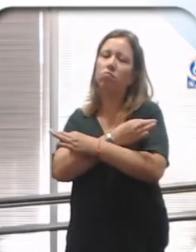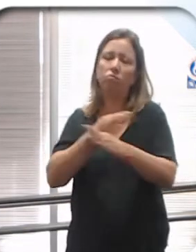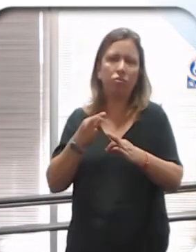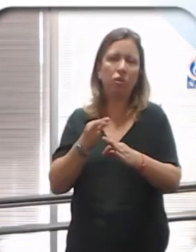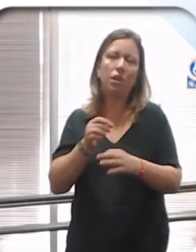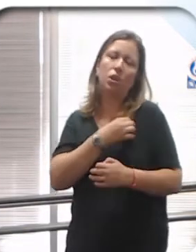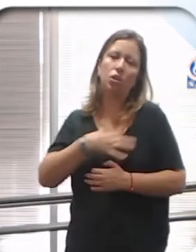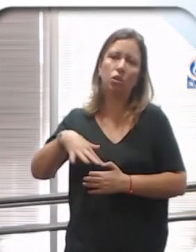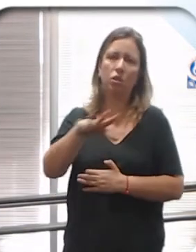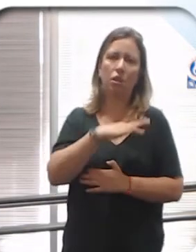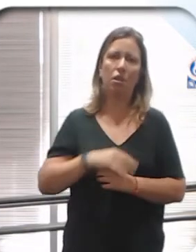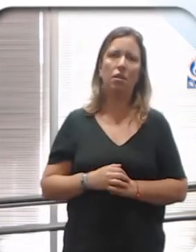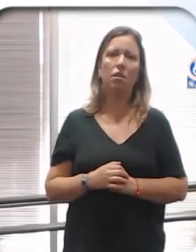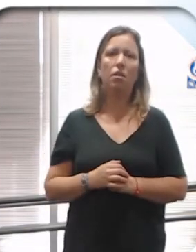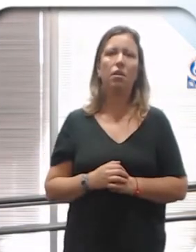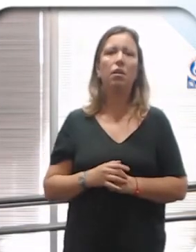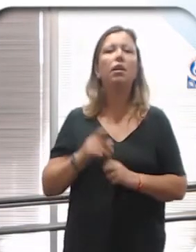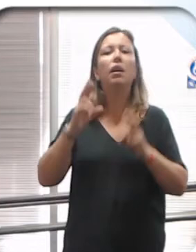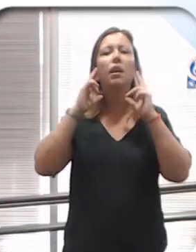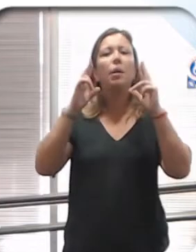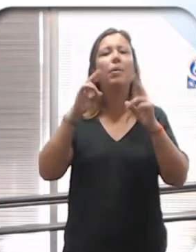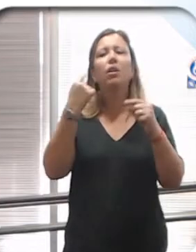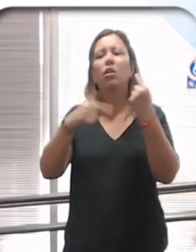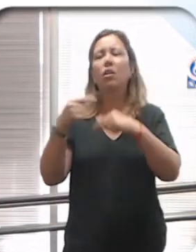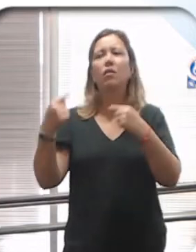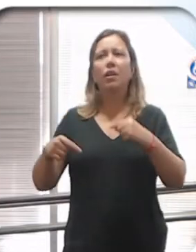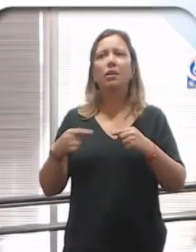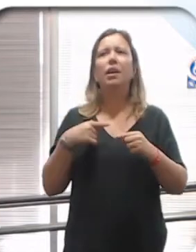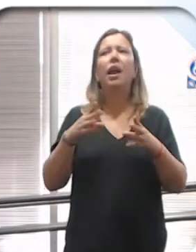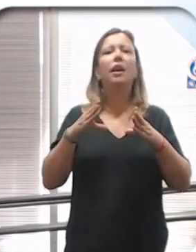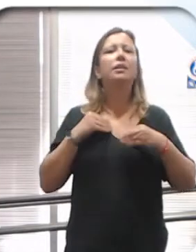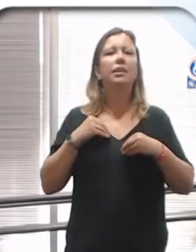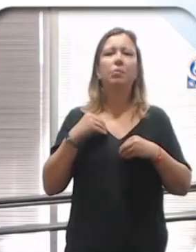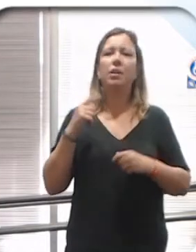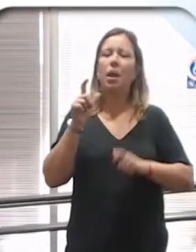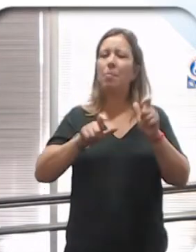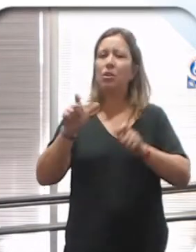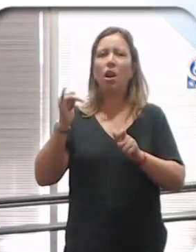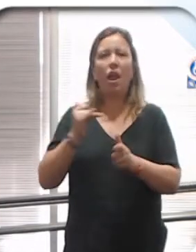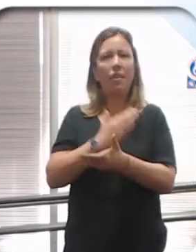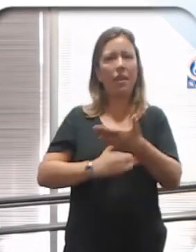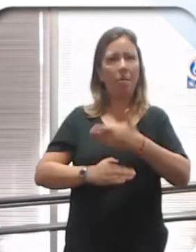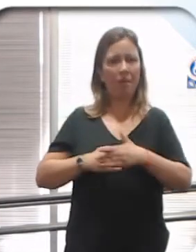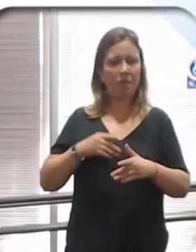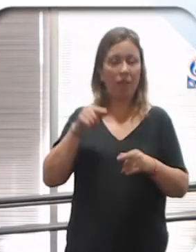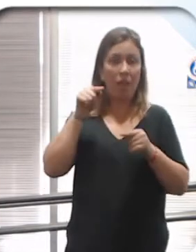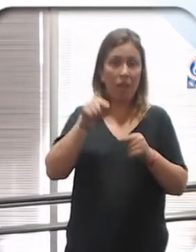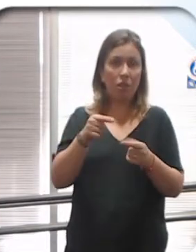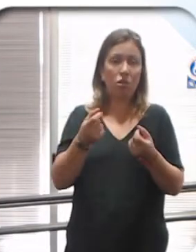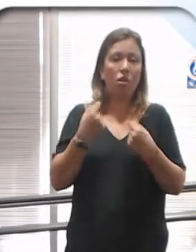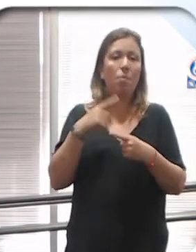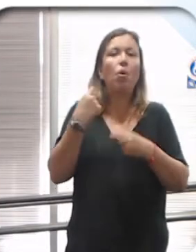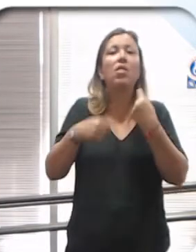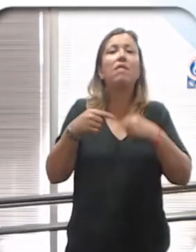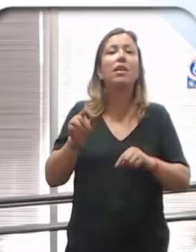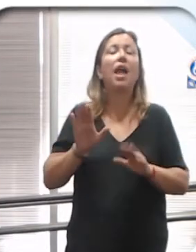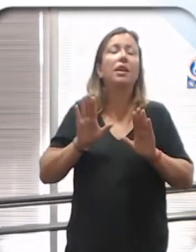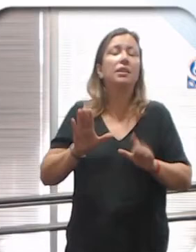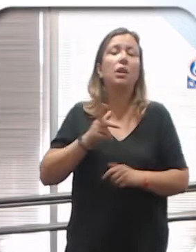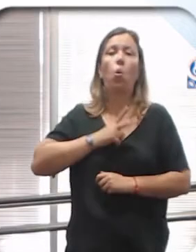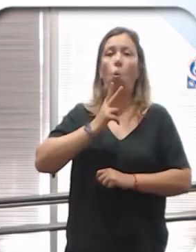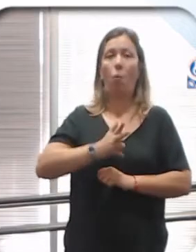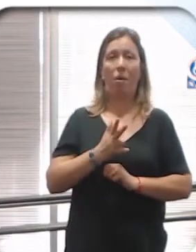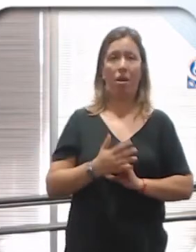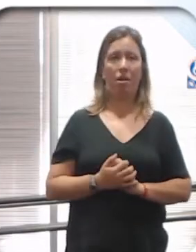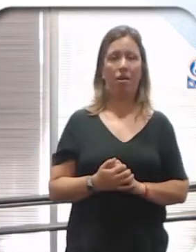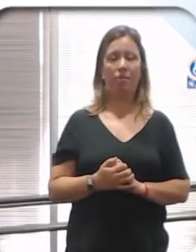efectiva en la sociedad, el respeto por la diferencia y la aceptación de las personas con discapacidad como parte de la diversidad y la condición humana,